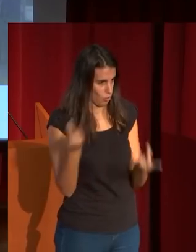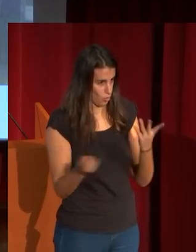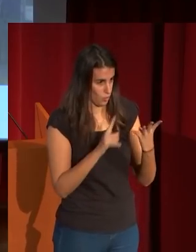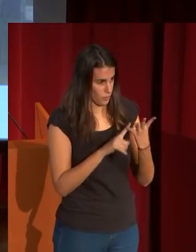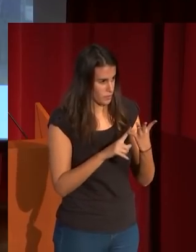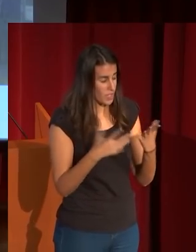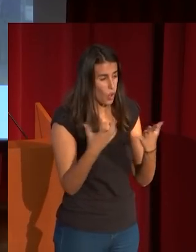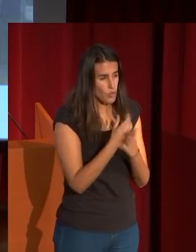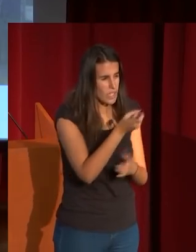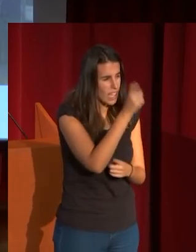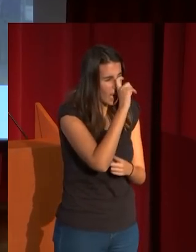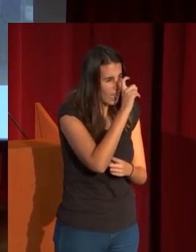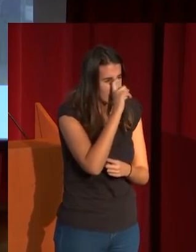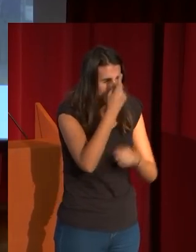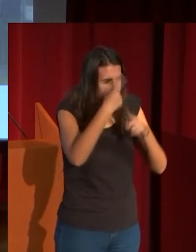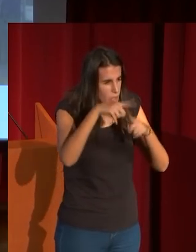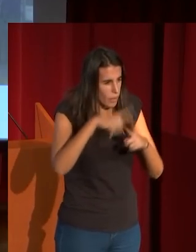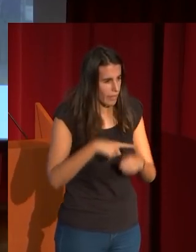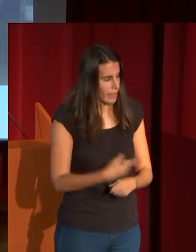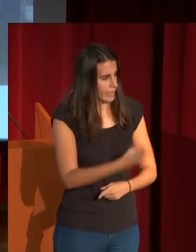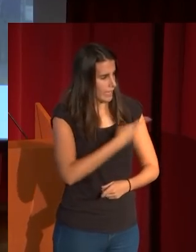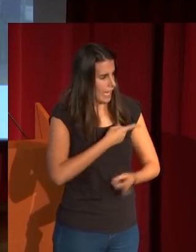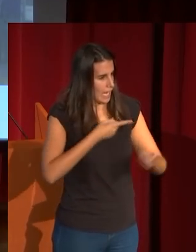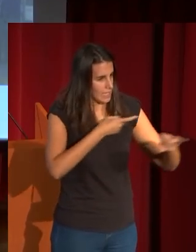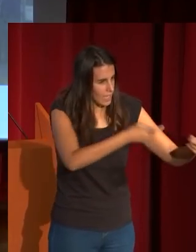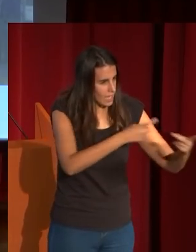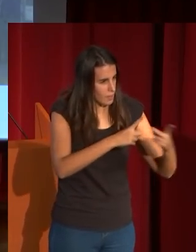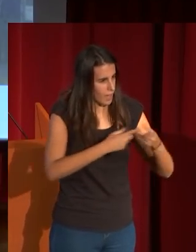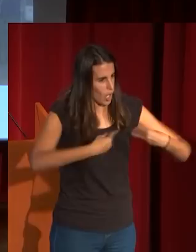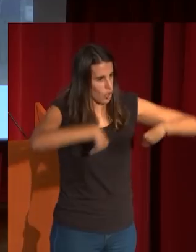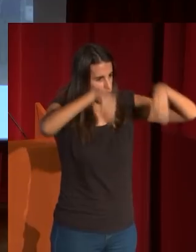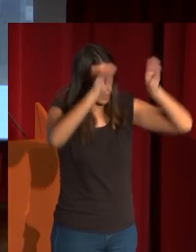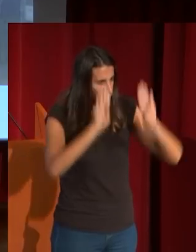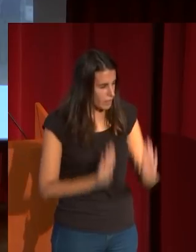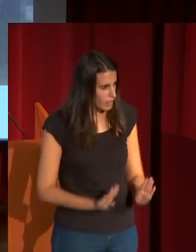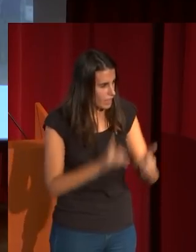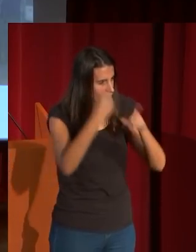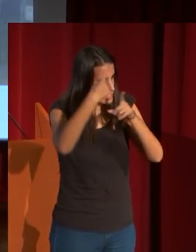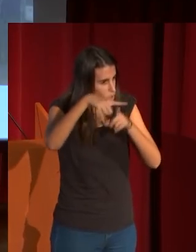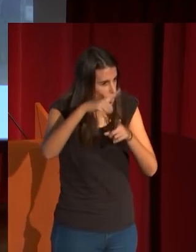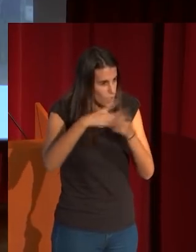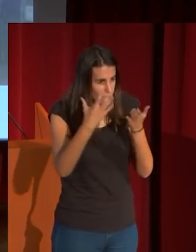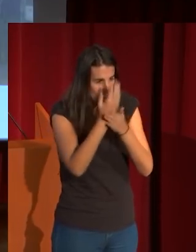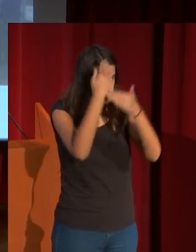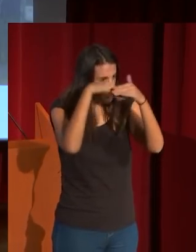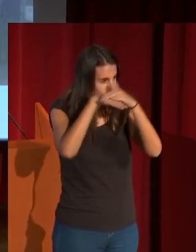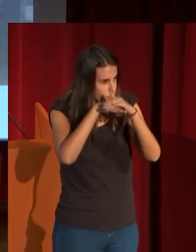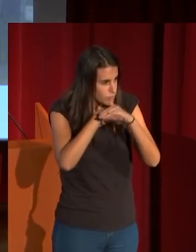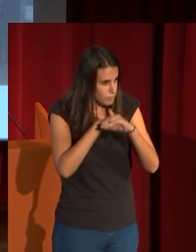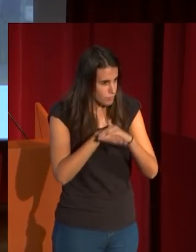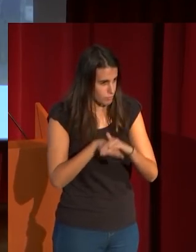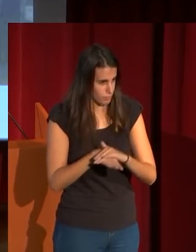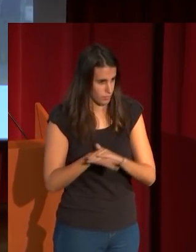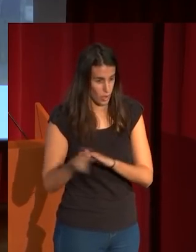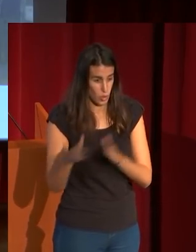las antigüedades que reúne las armas los tapices los objetos todo ello sin solución de continuidad